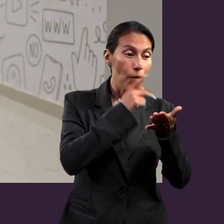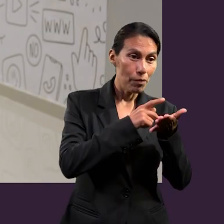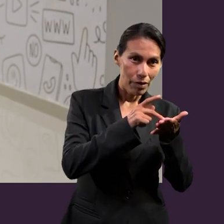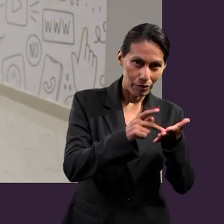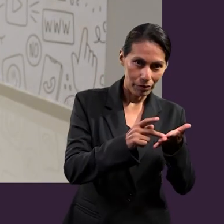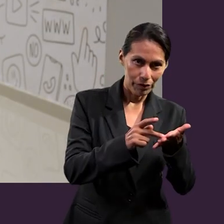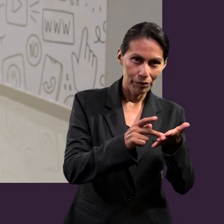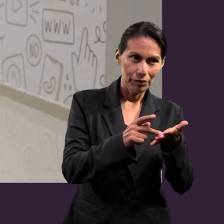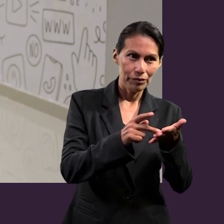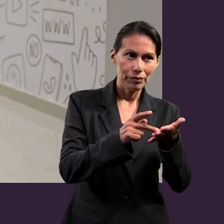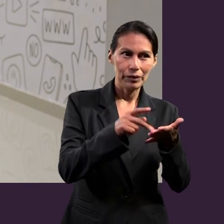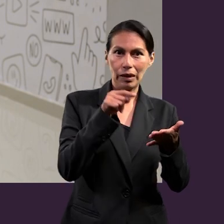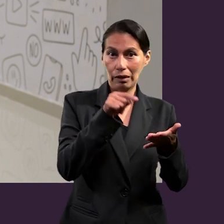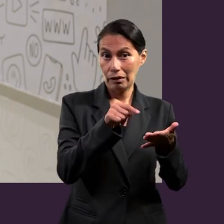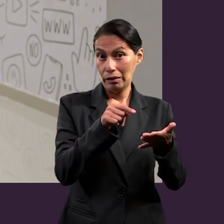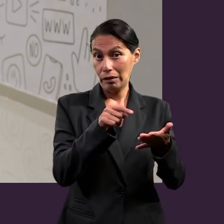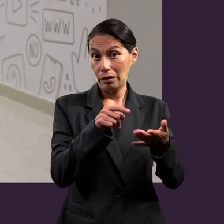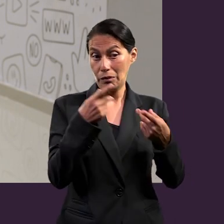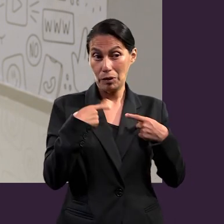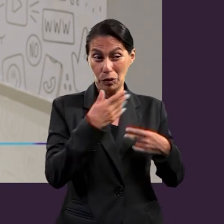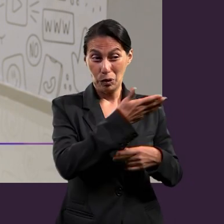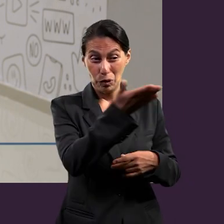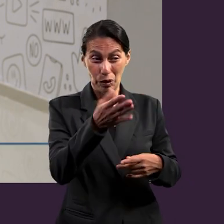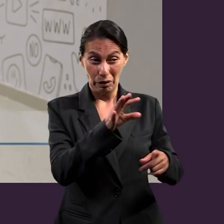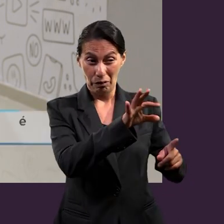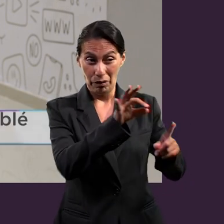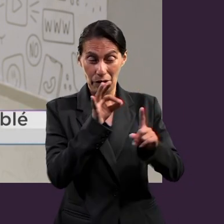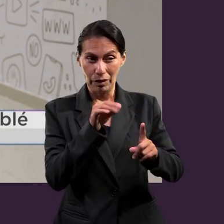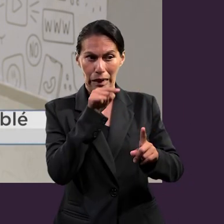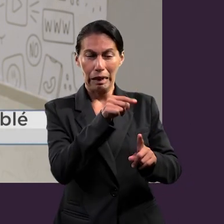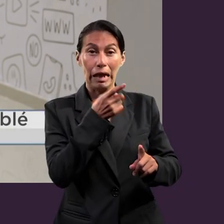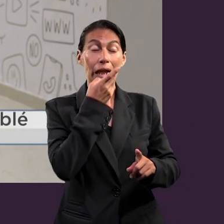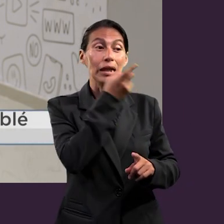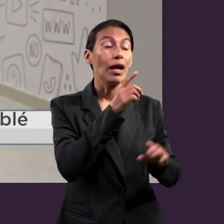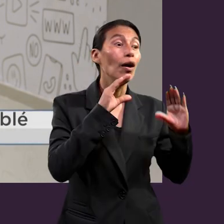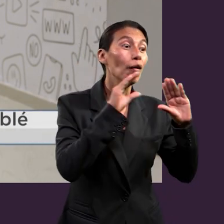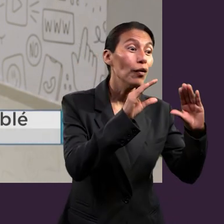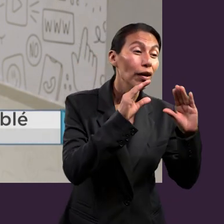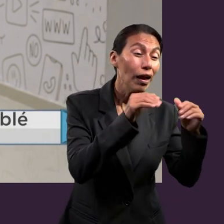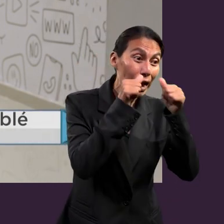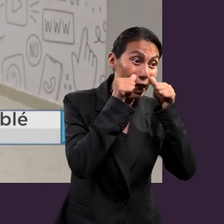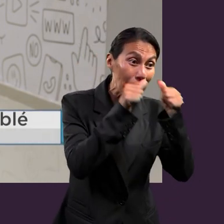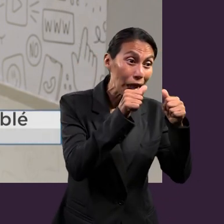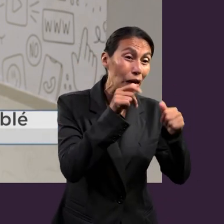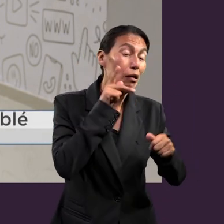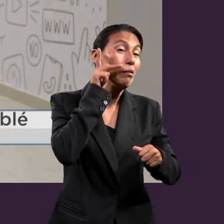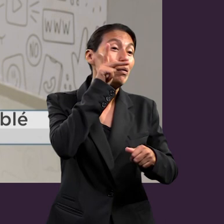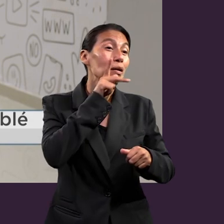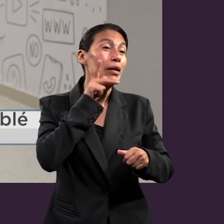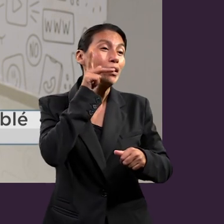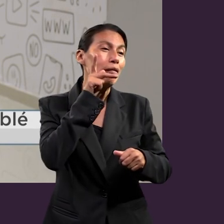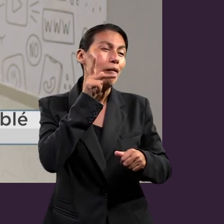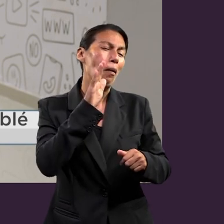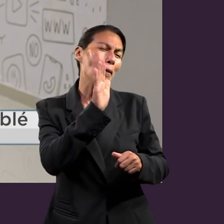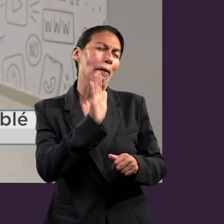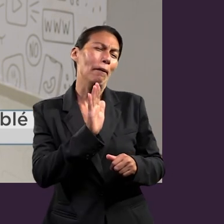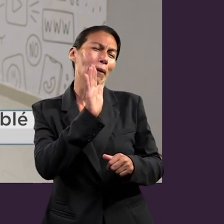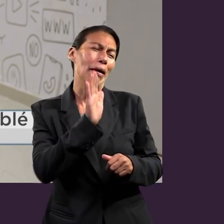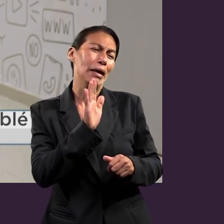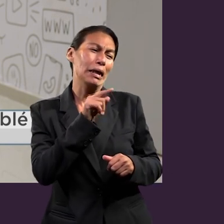apóstol Pablo advierte a los hermanos de Efesios que tengan cuidado con el vino.